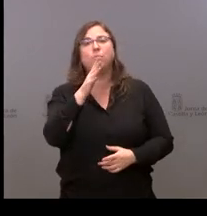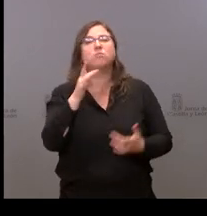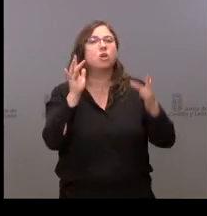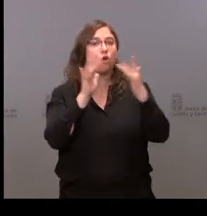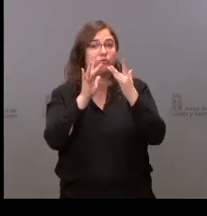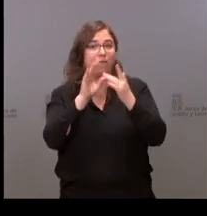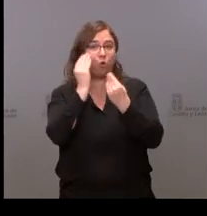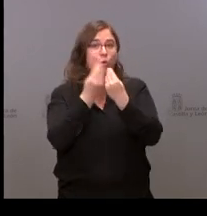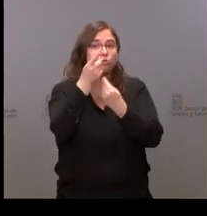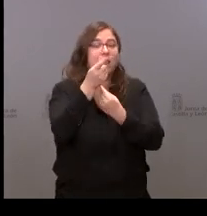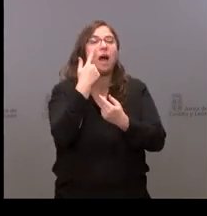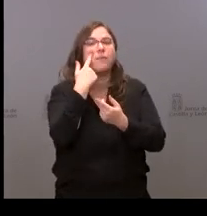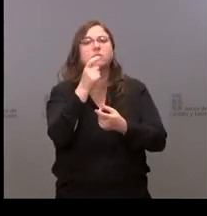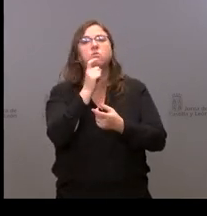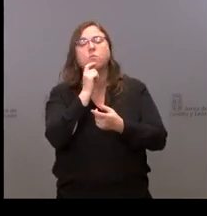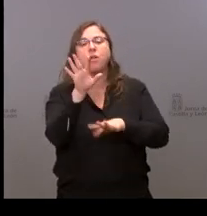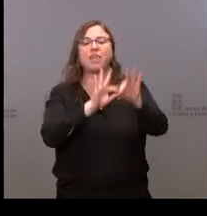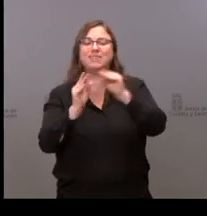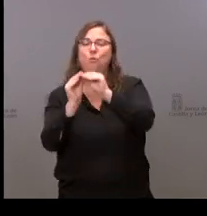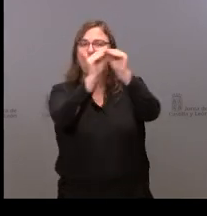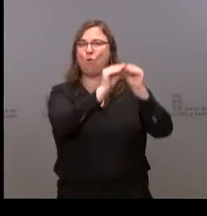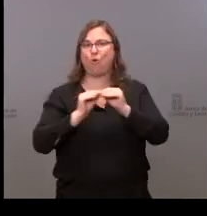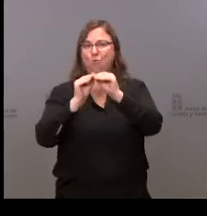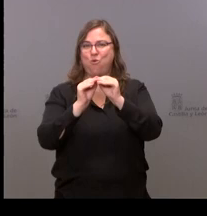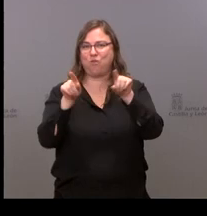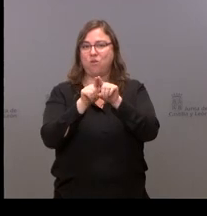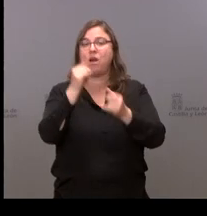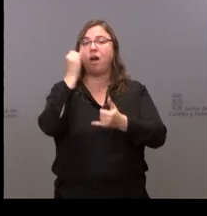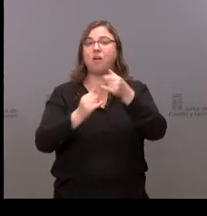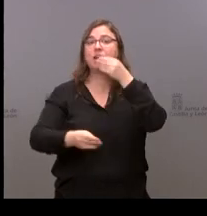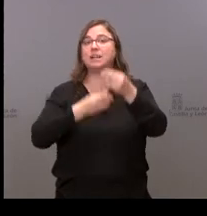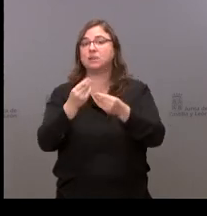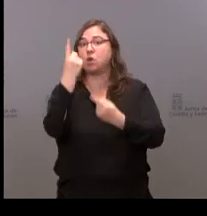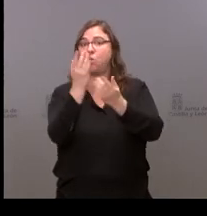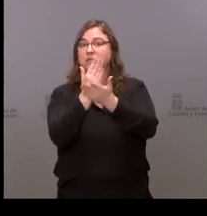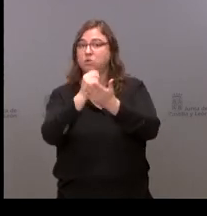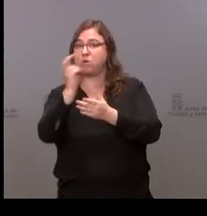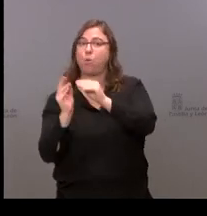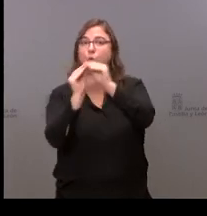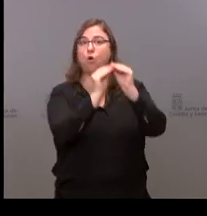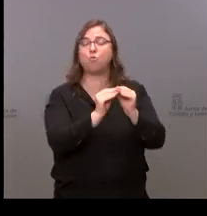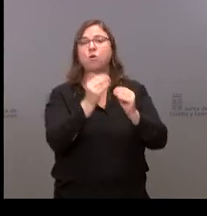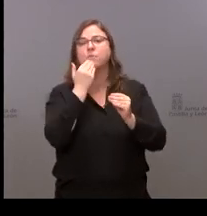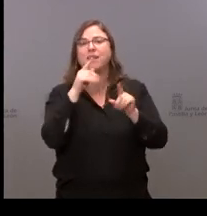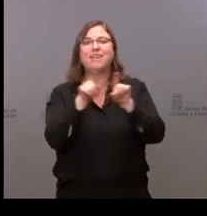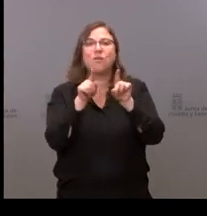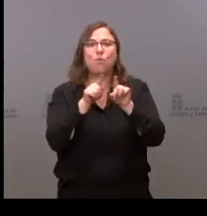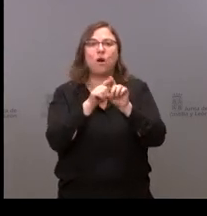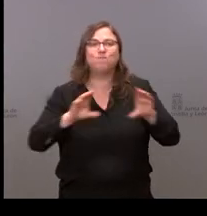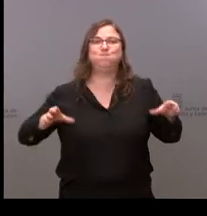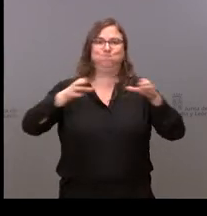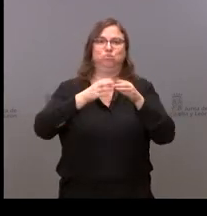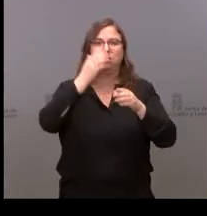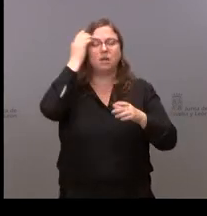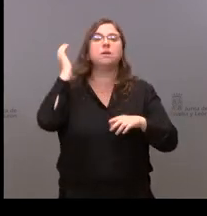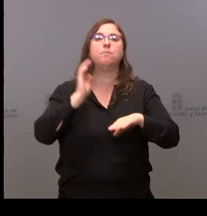contacto con ustedes para que hubiera una decisión única, como finalmente ha sido por parte de esas autonomías, para actuar, para que no tenga un coste de ningún